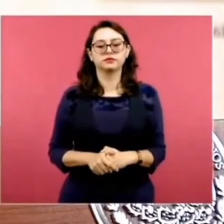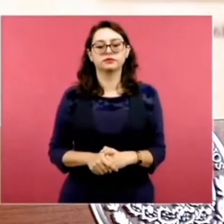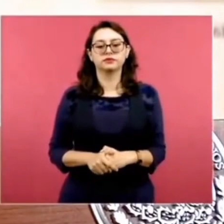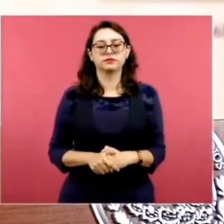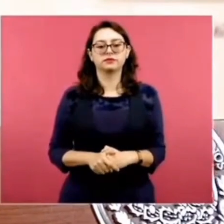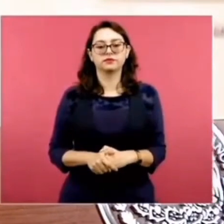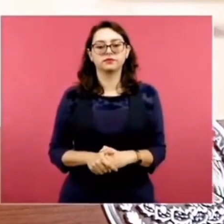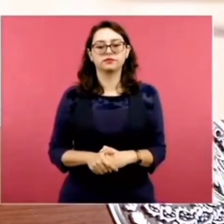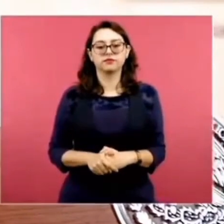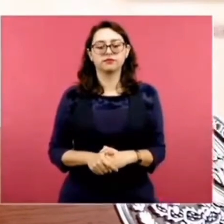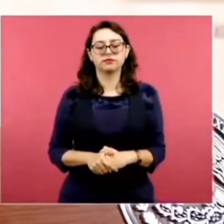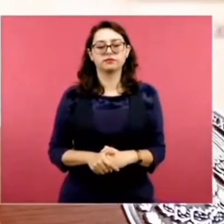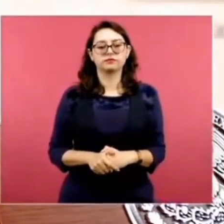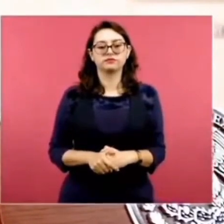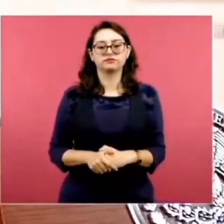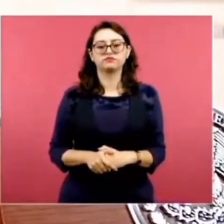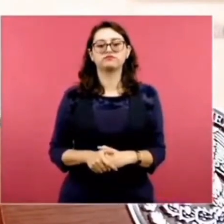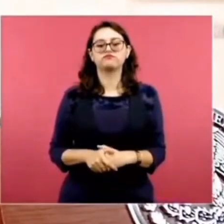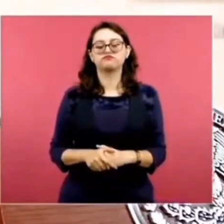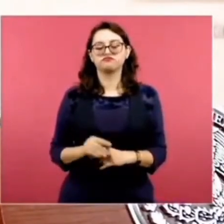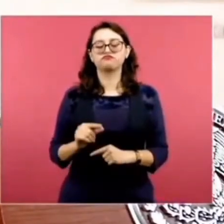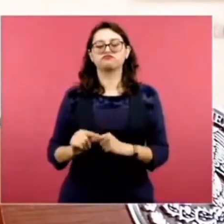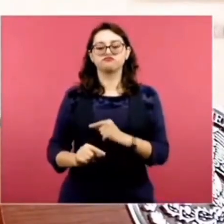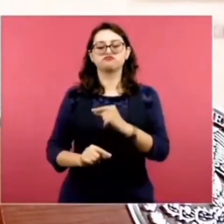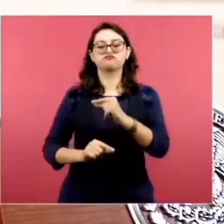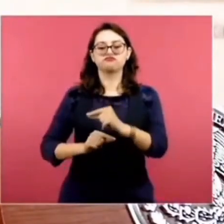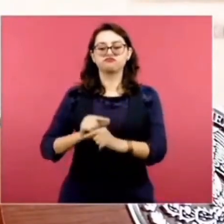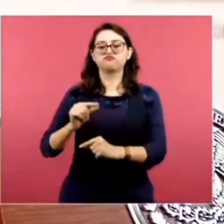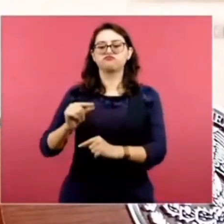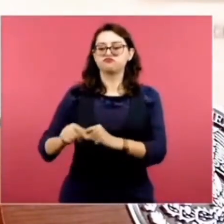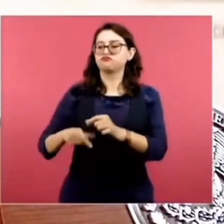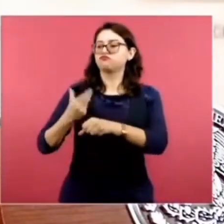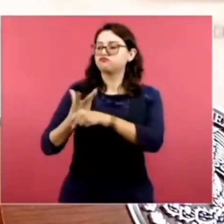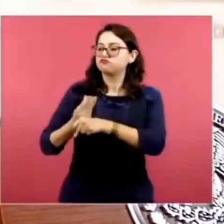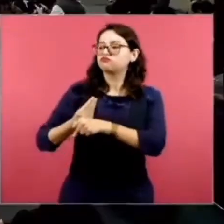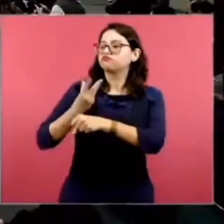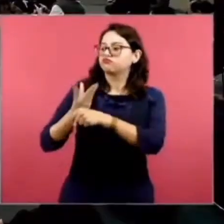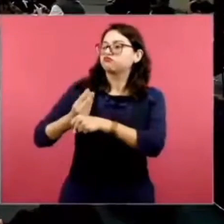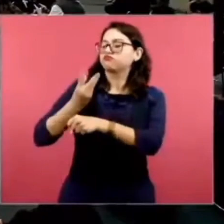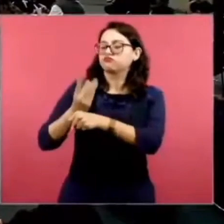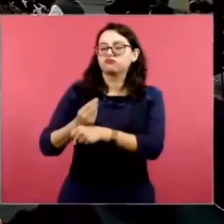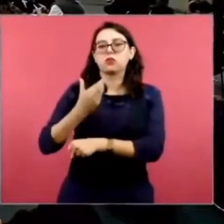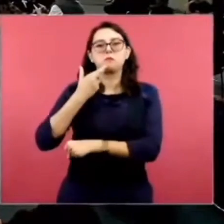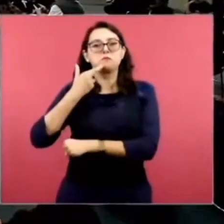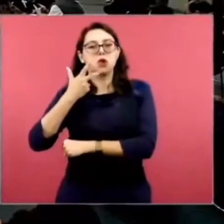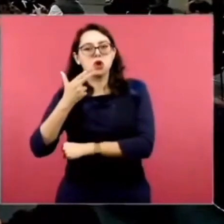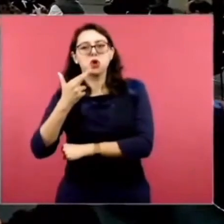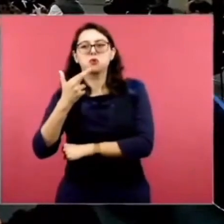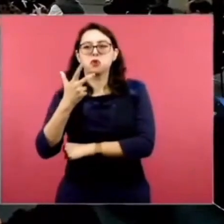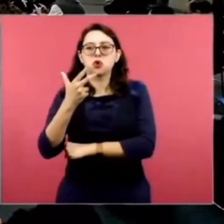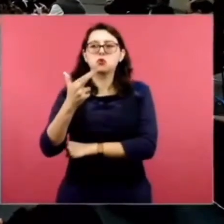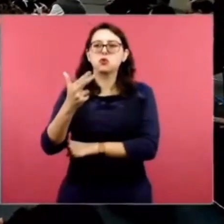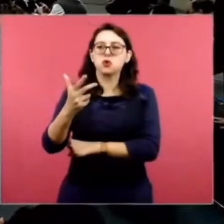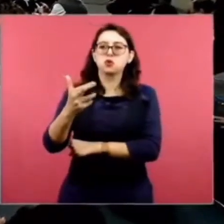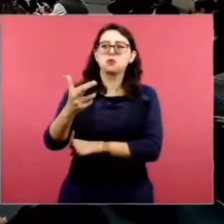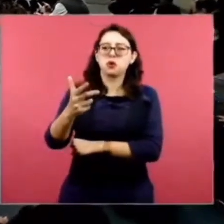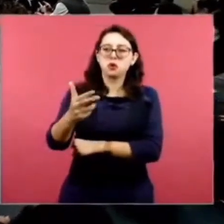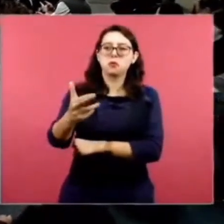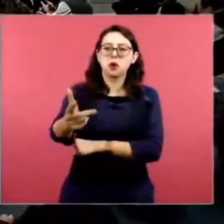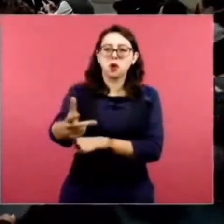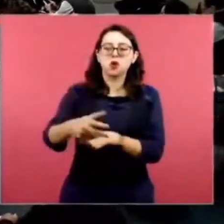Y han hecho mejoras y tienen